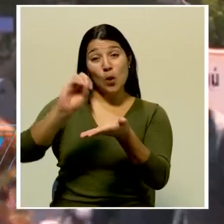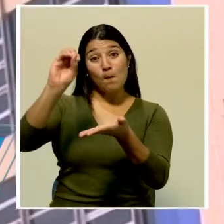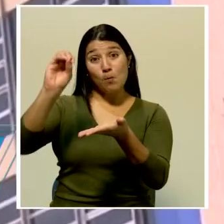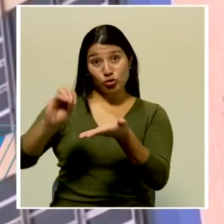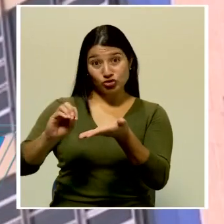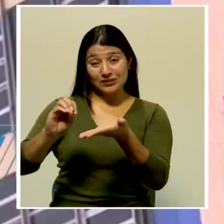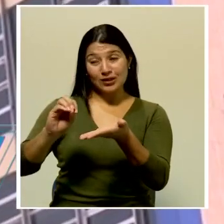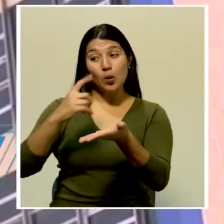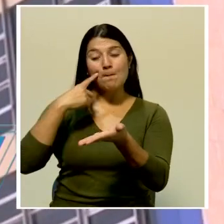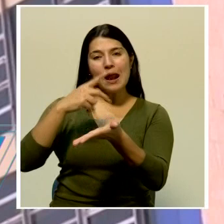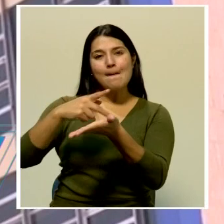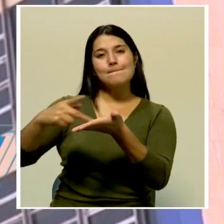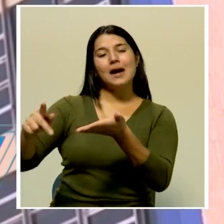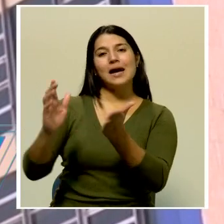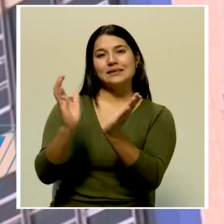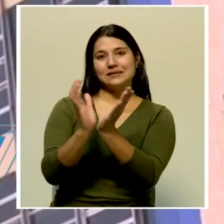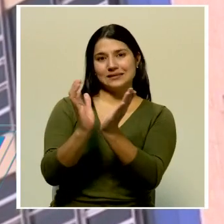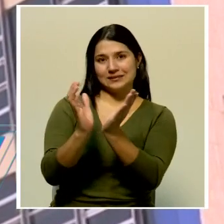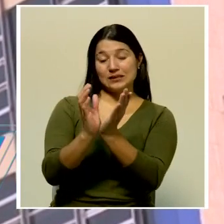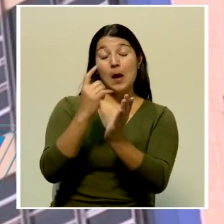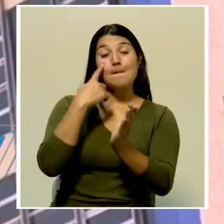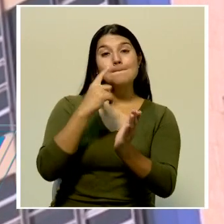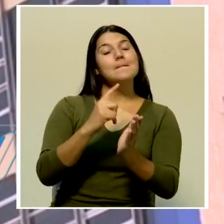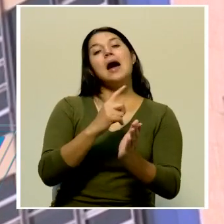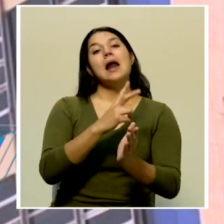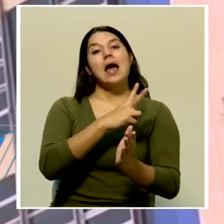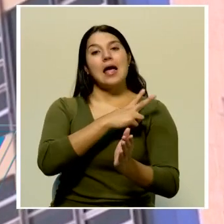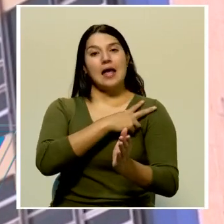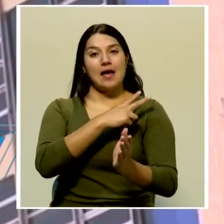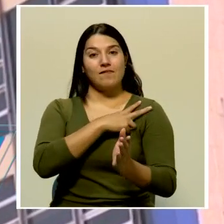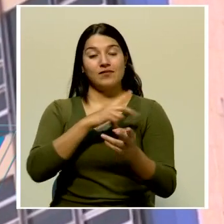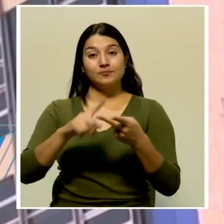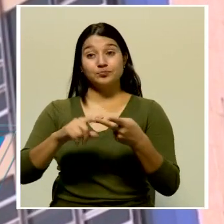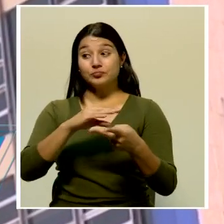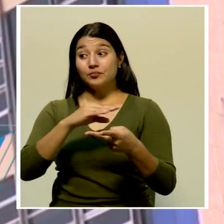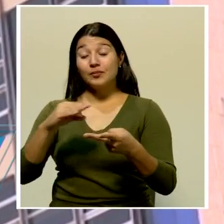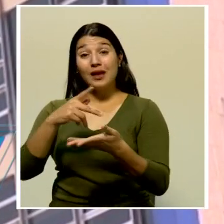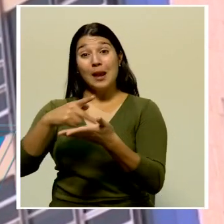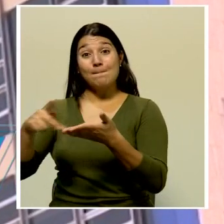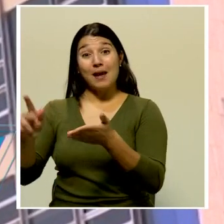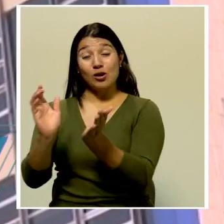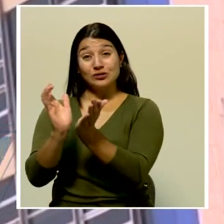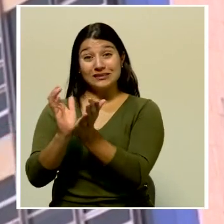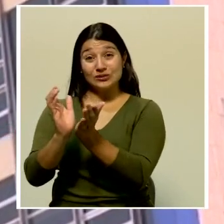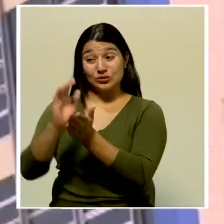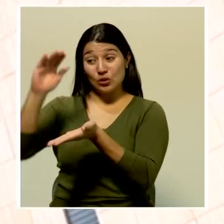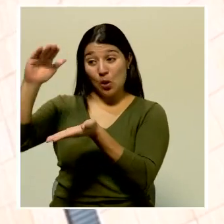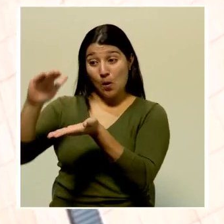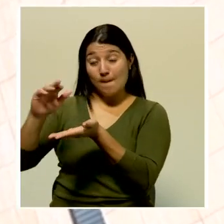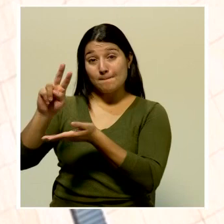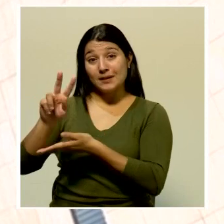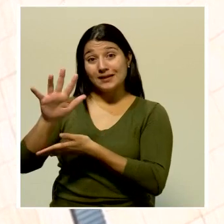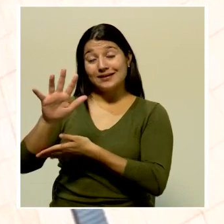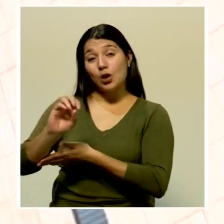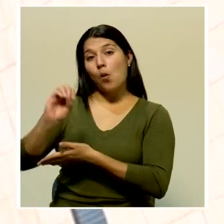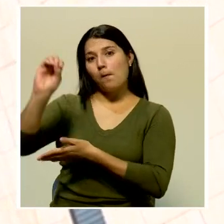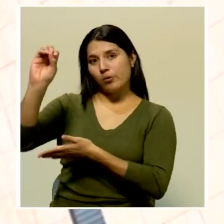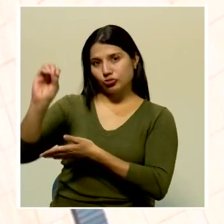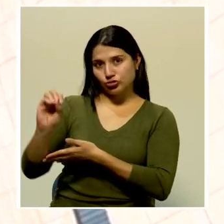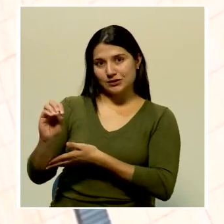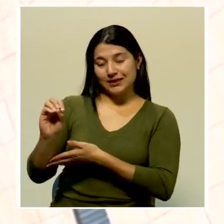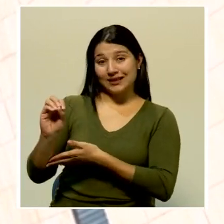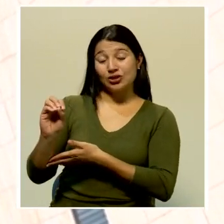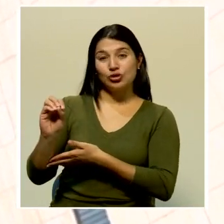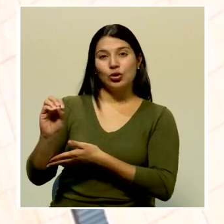base mínima contributiva para patronos y reducir la base mínima contributiva en un 25% del valor que estaba en